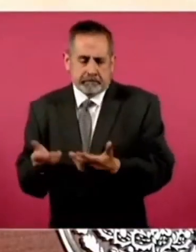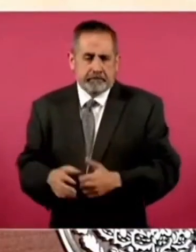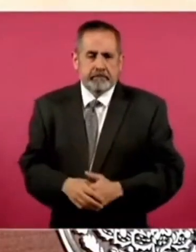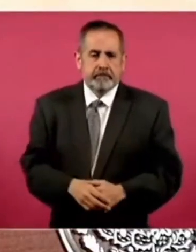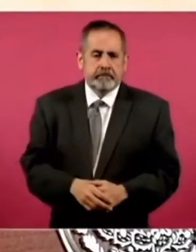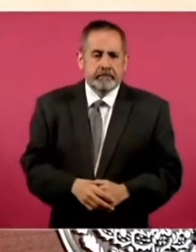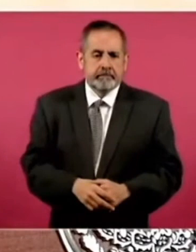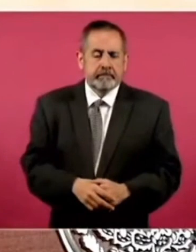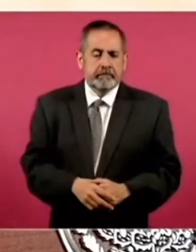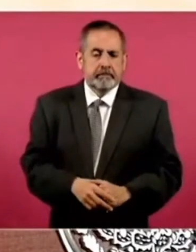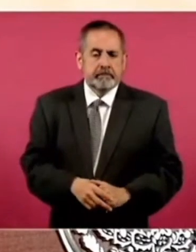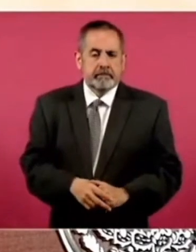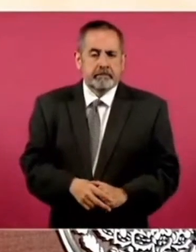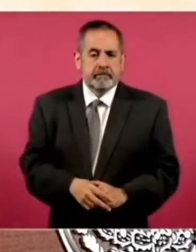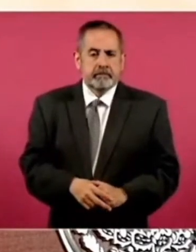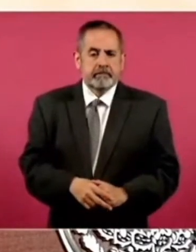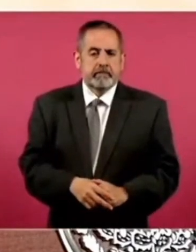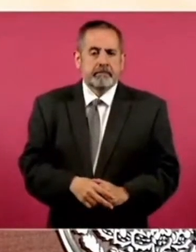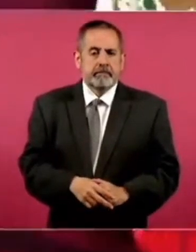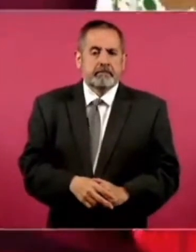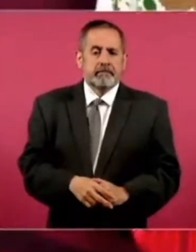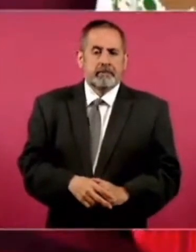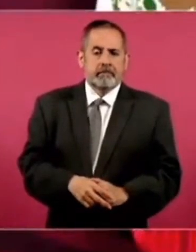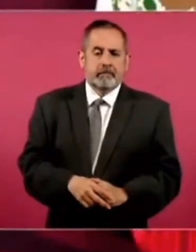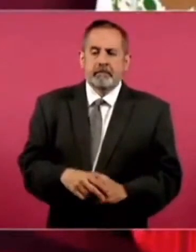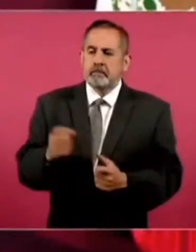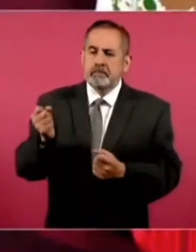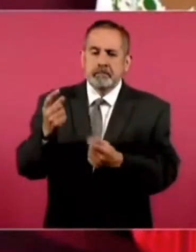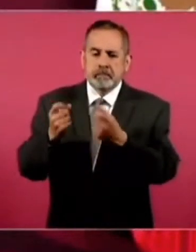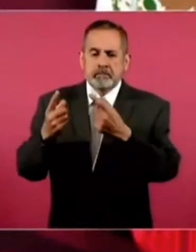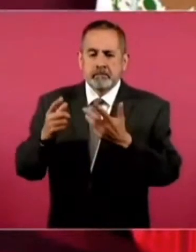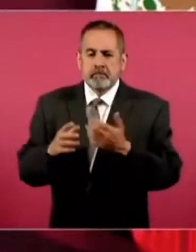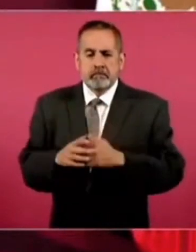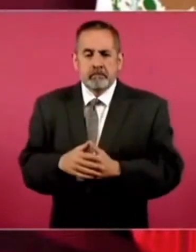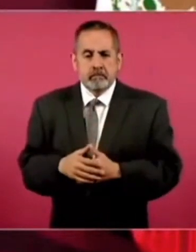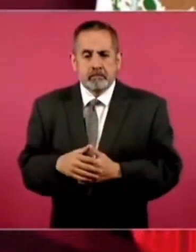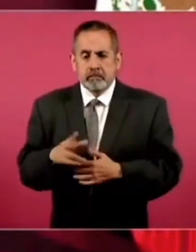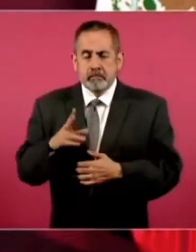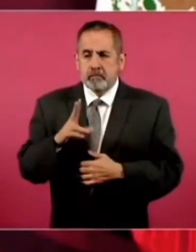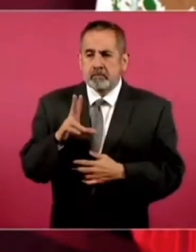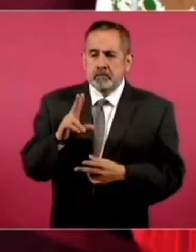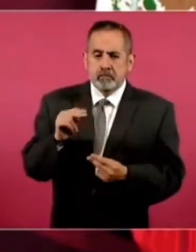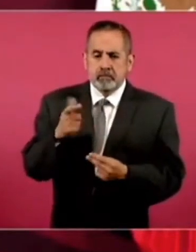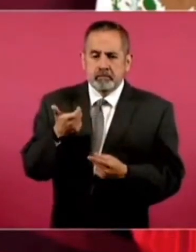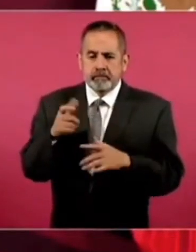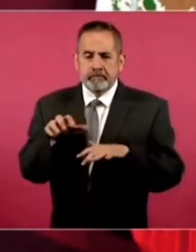Y dicen. Este. Algunos. Es que no nos alcanza.